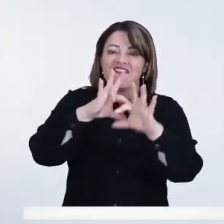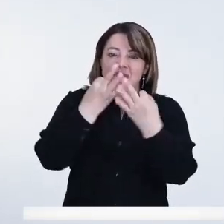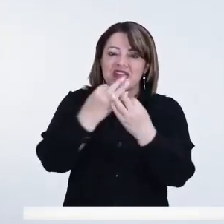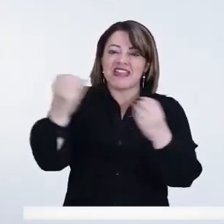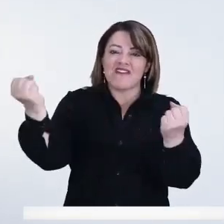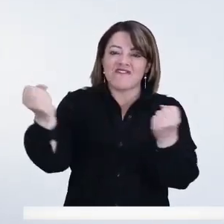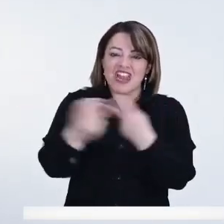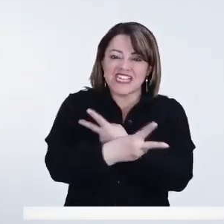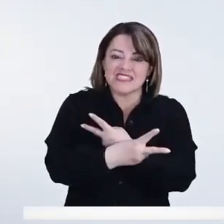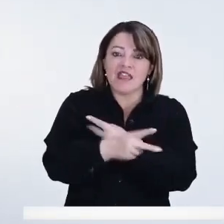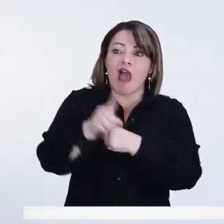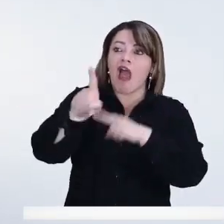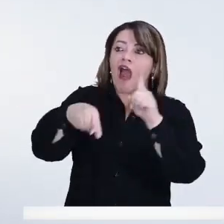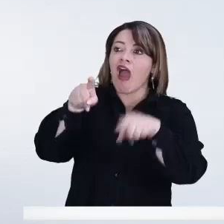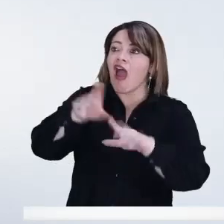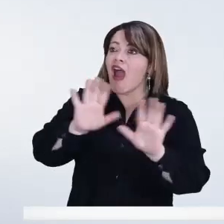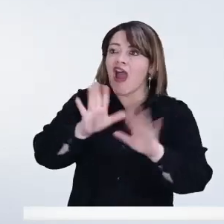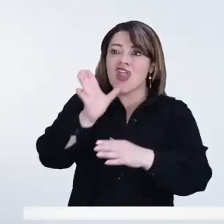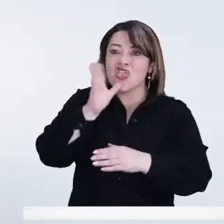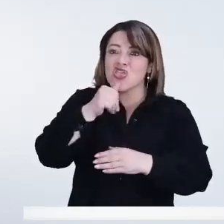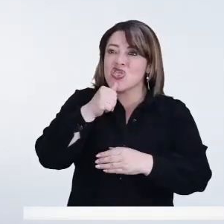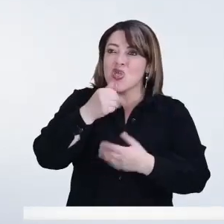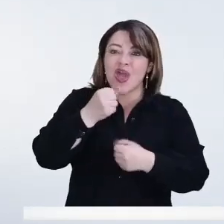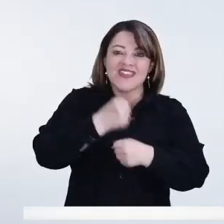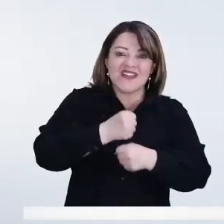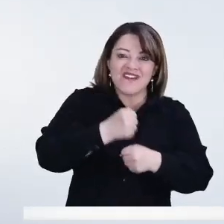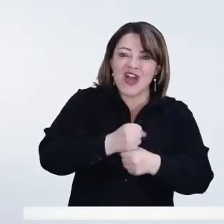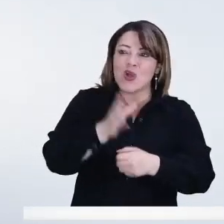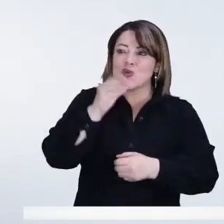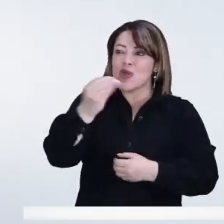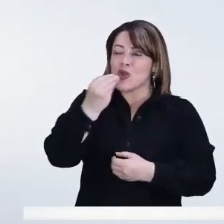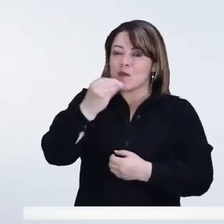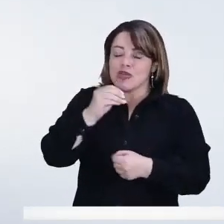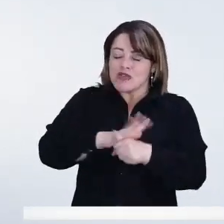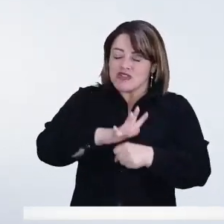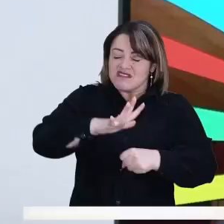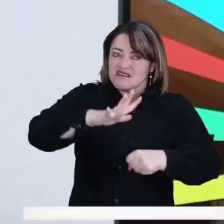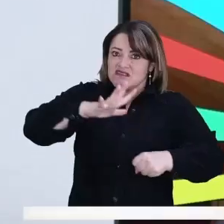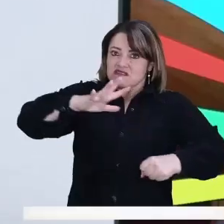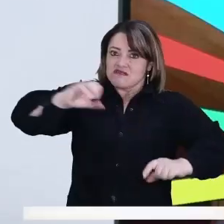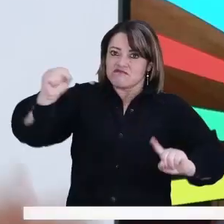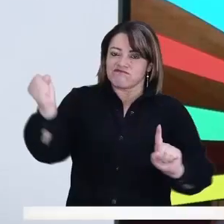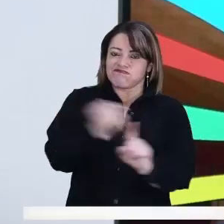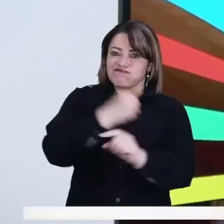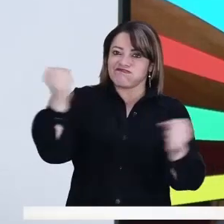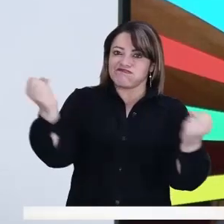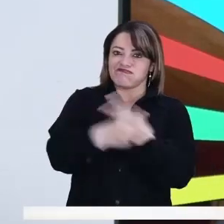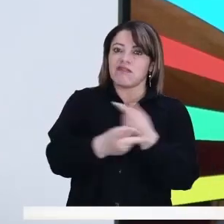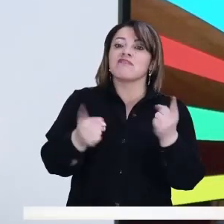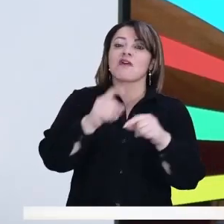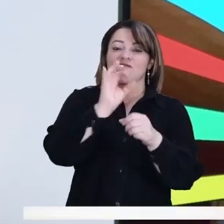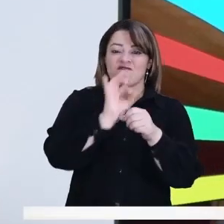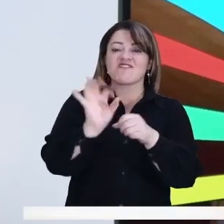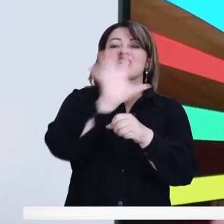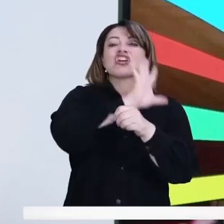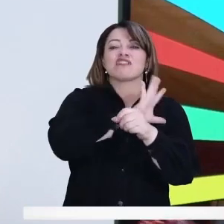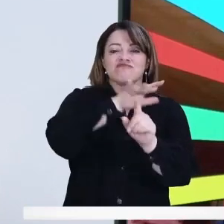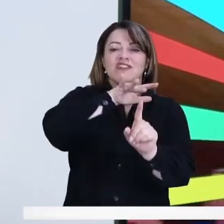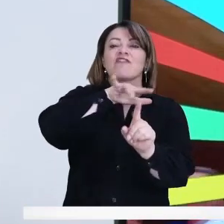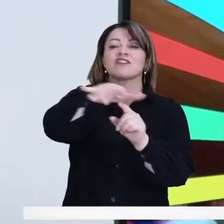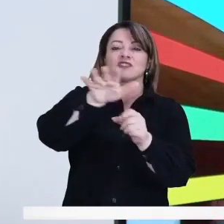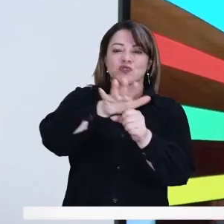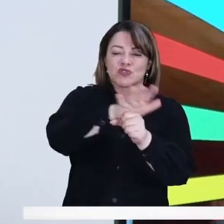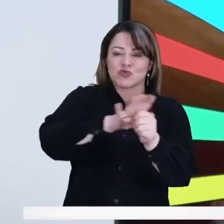intrafamiliares cuando no hay empleo, cuando no hay con qué comer al otro día. Y la pandemia también